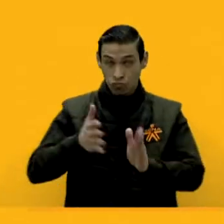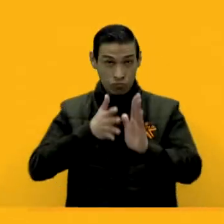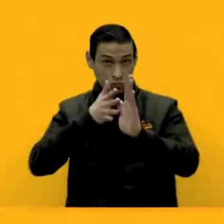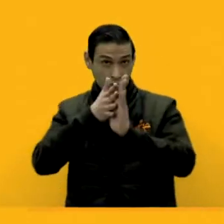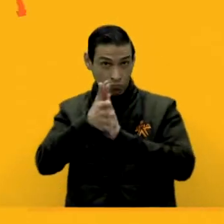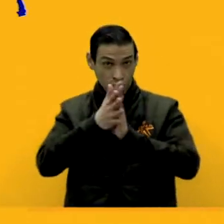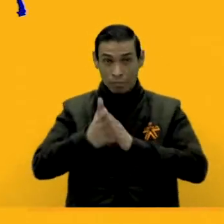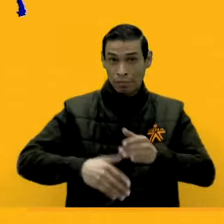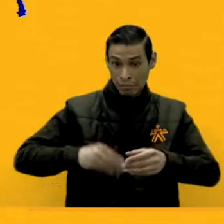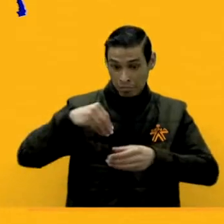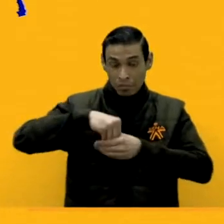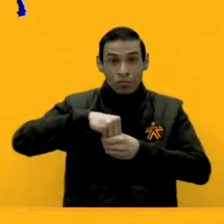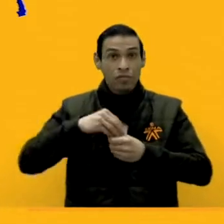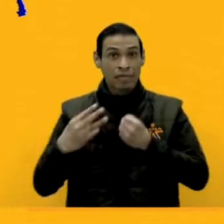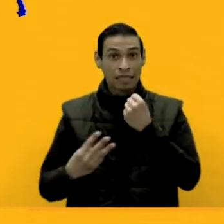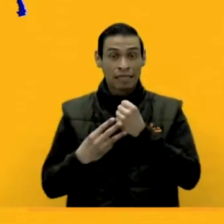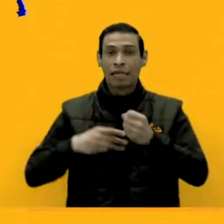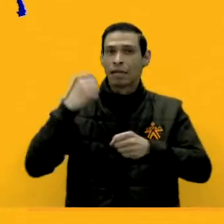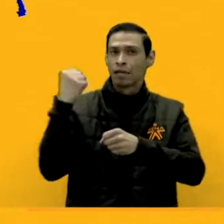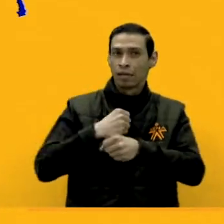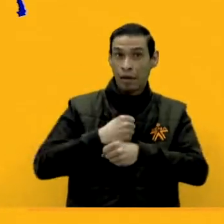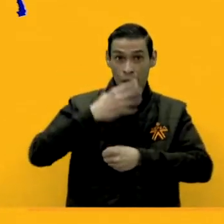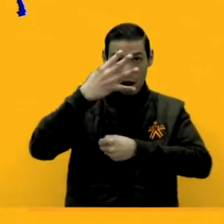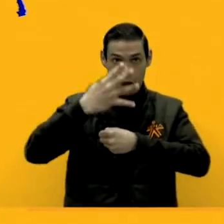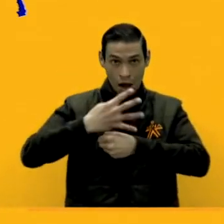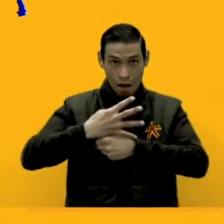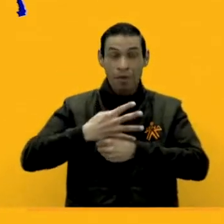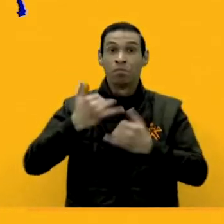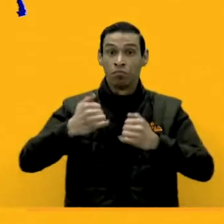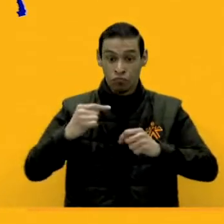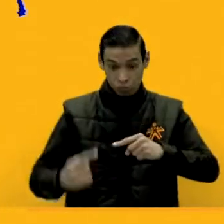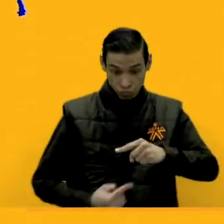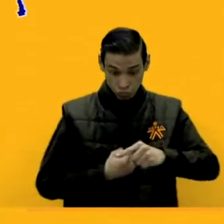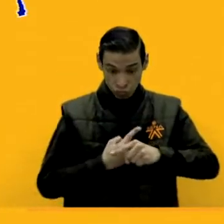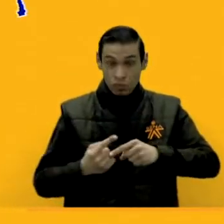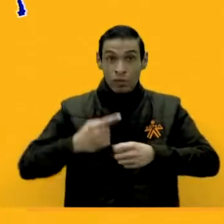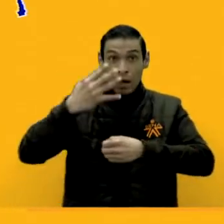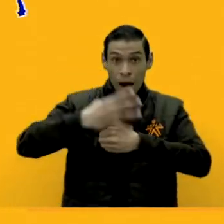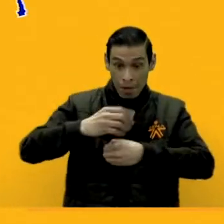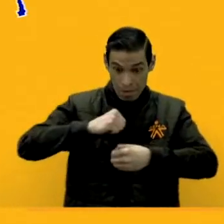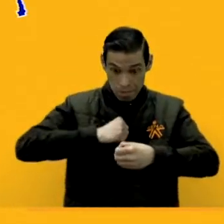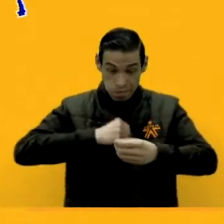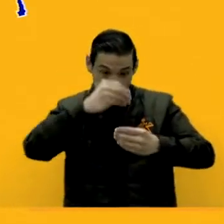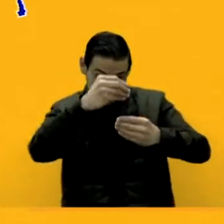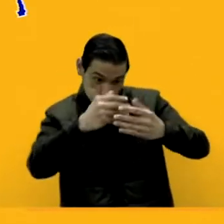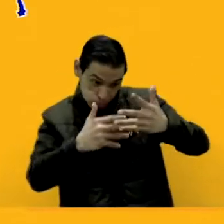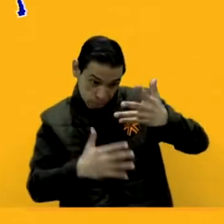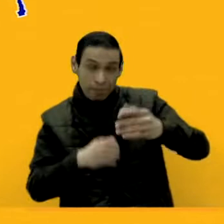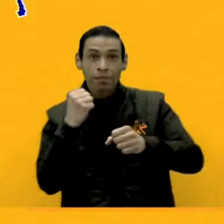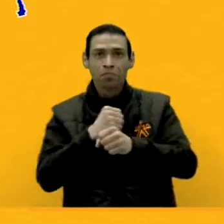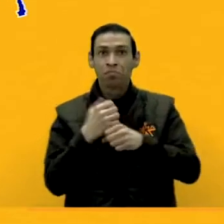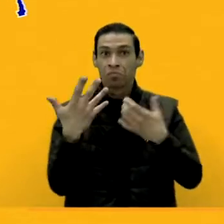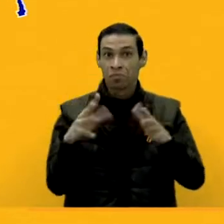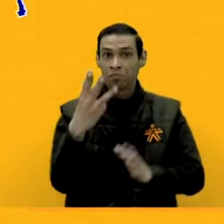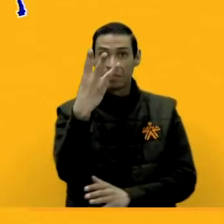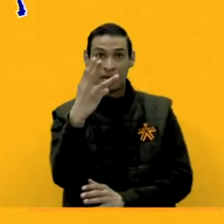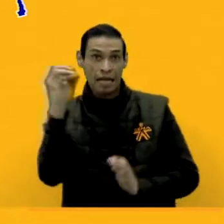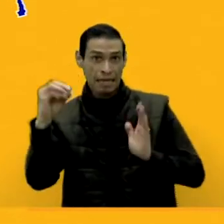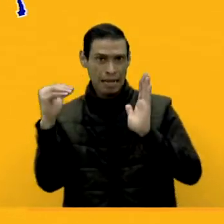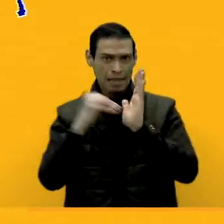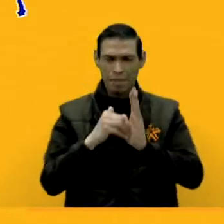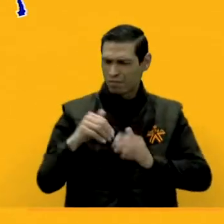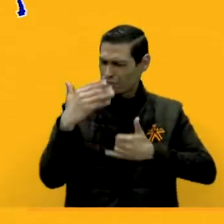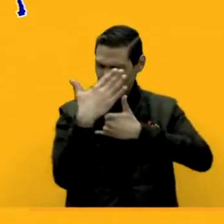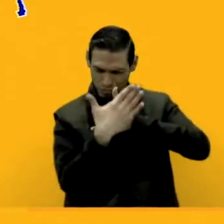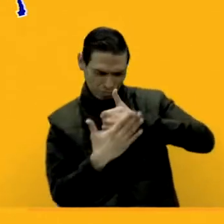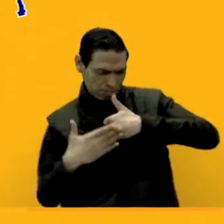Arranca nuestra sección de empleo del SENA y para esta semana, a través de la Agencia Pública de Empleo, tiene disponibles más de